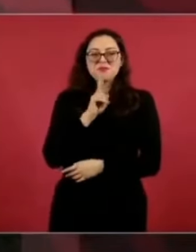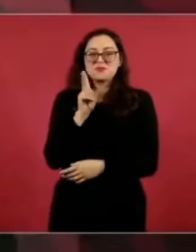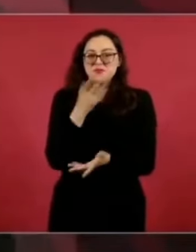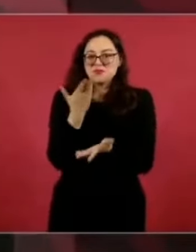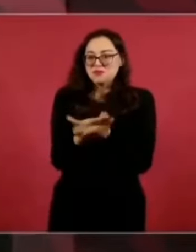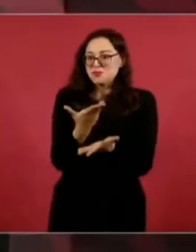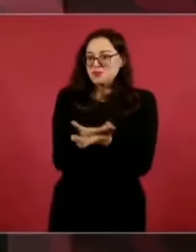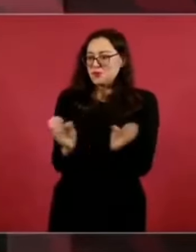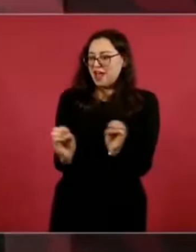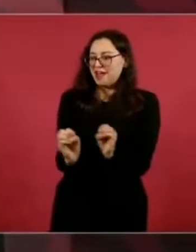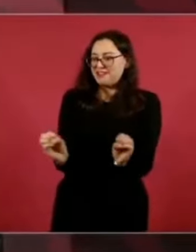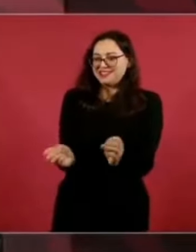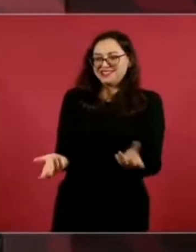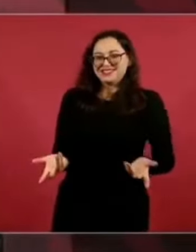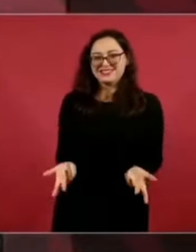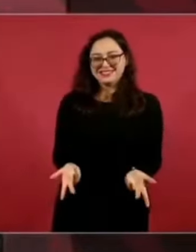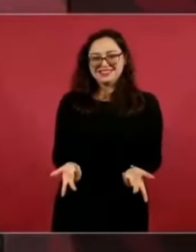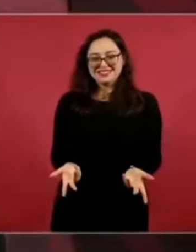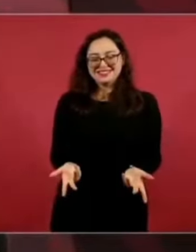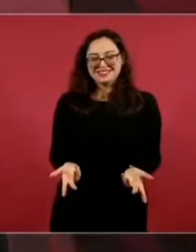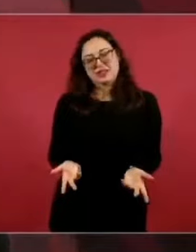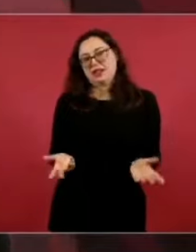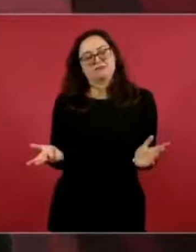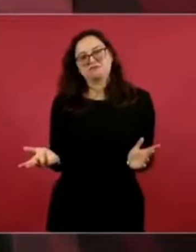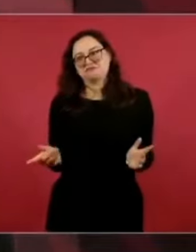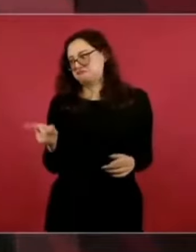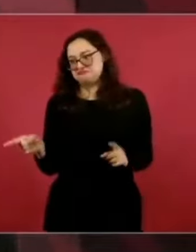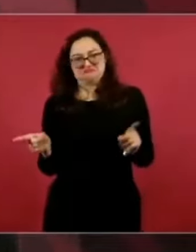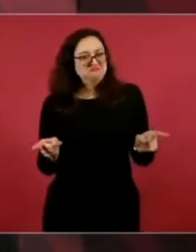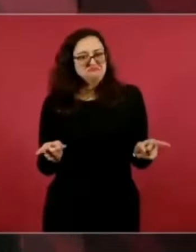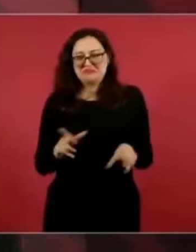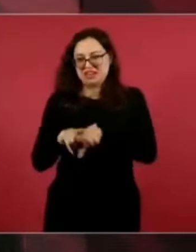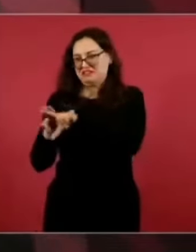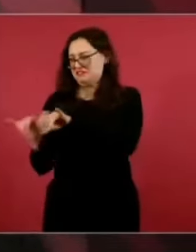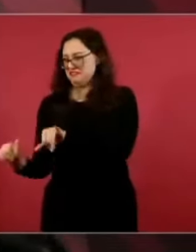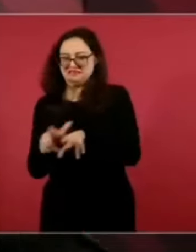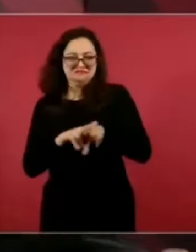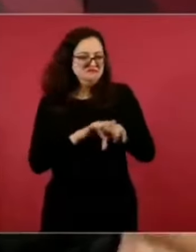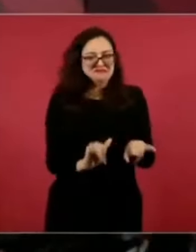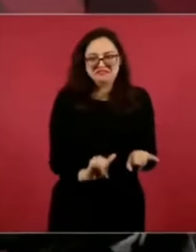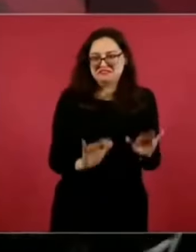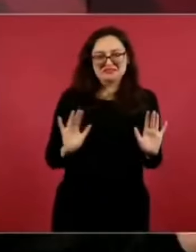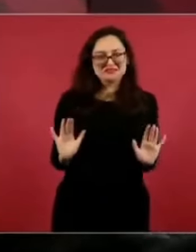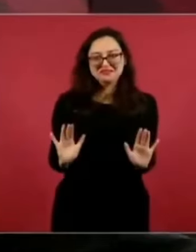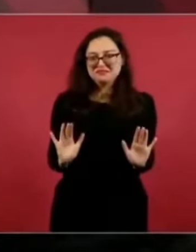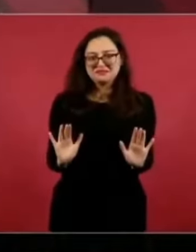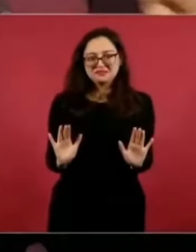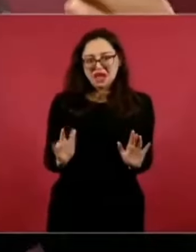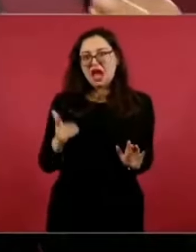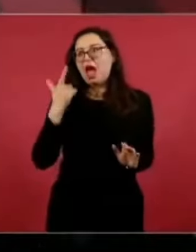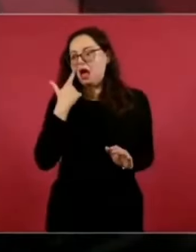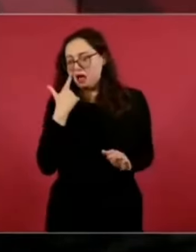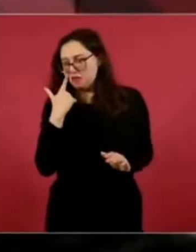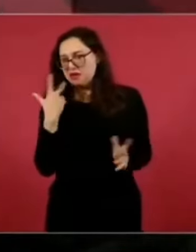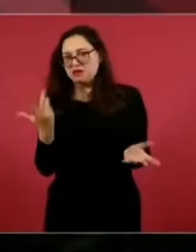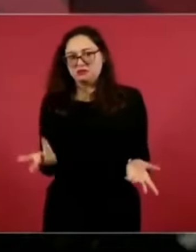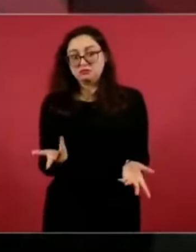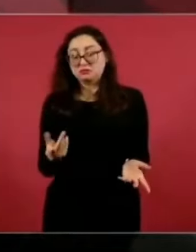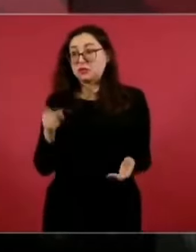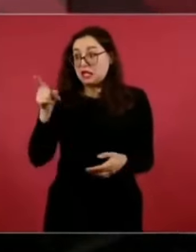y reconstruir, si hubo sabotaje,